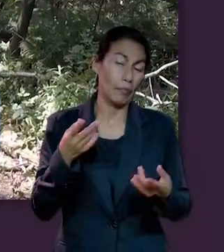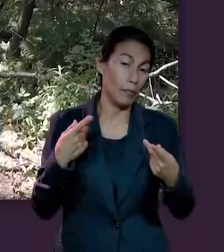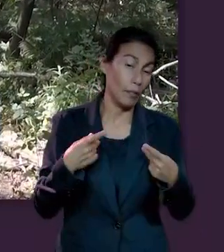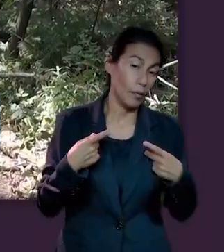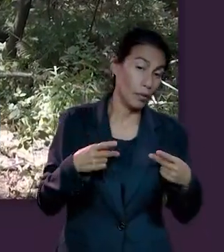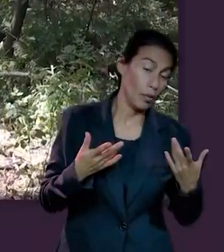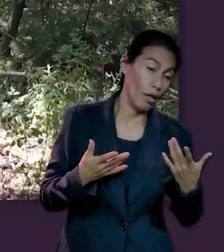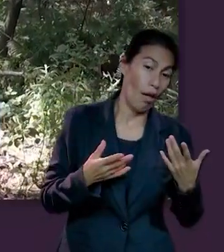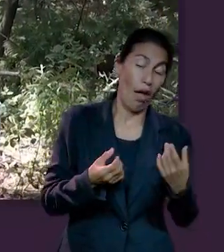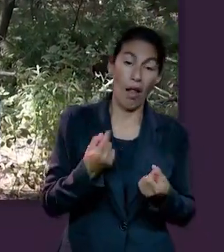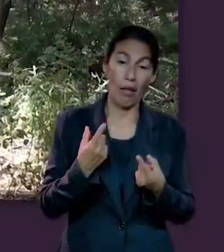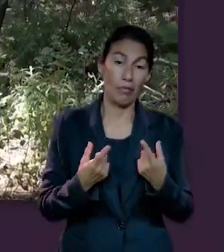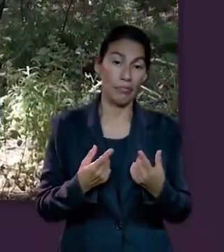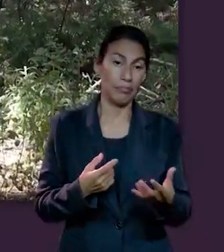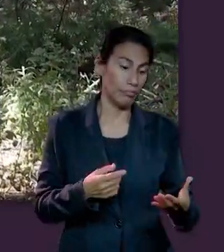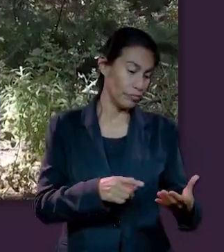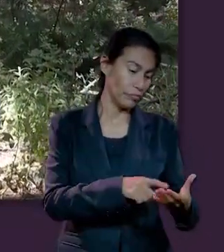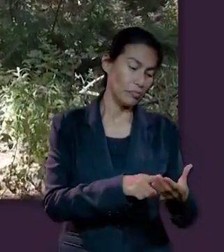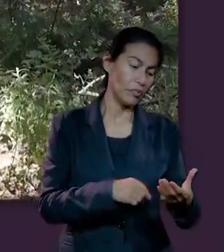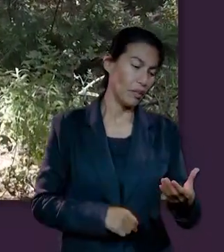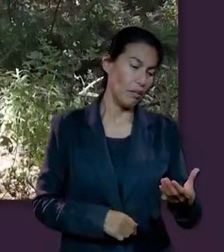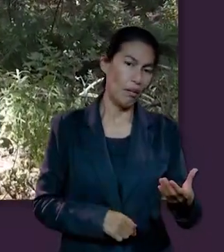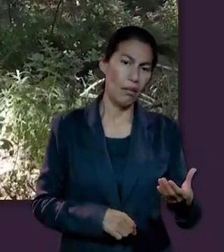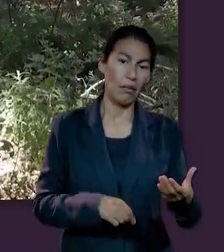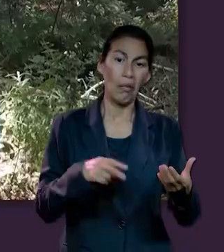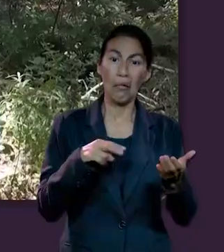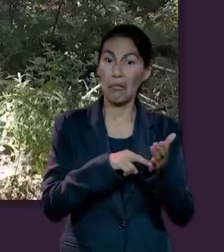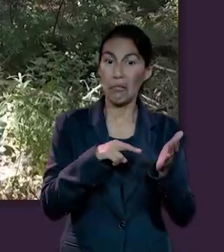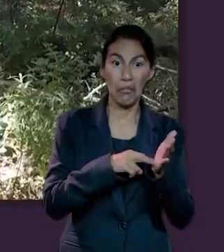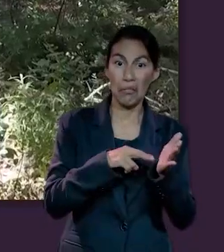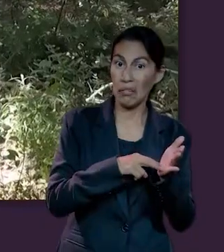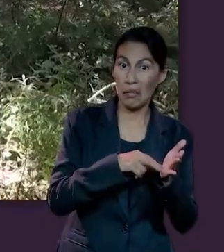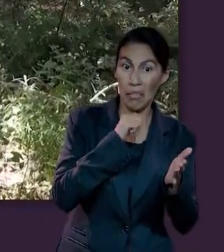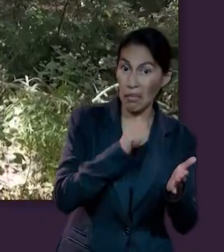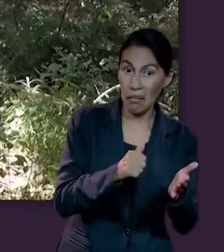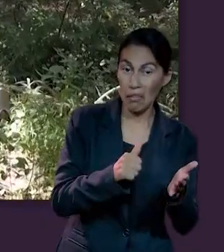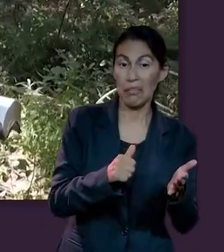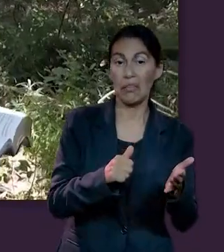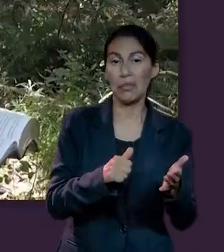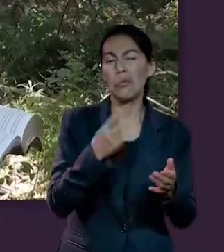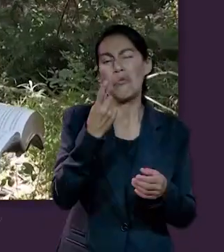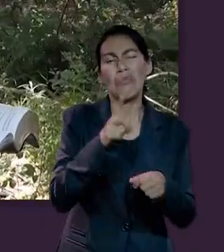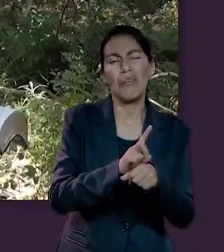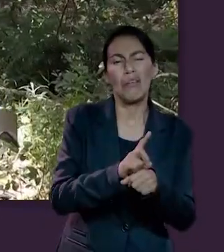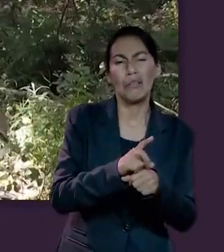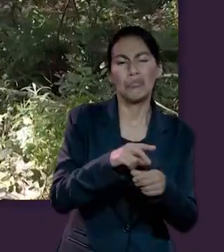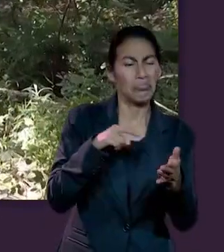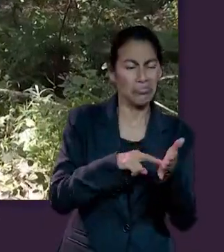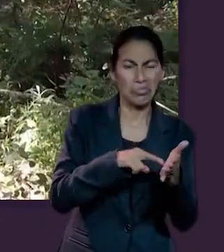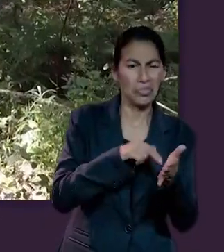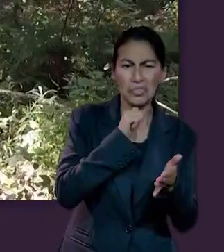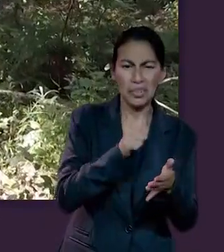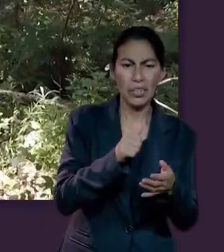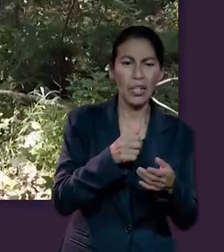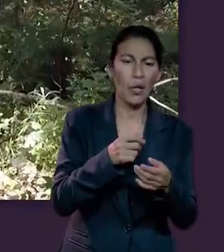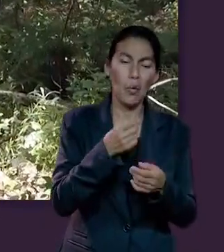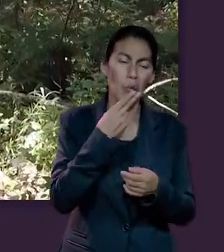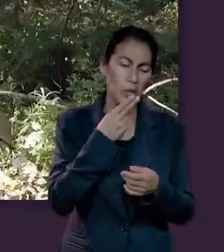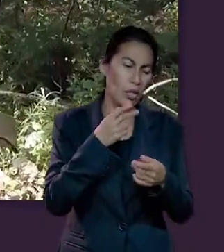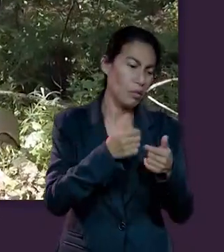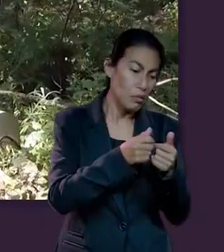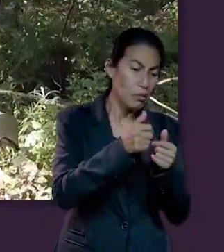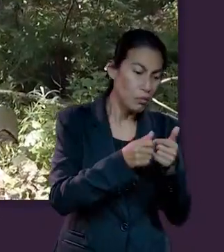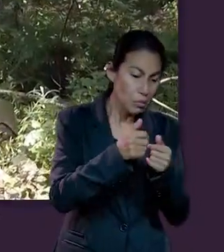¿Qué pasa cuando un aparato de estos lo dejamos sin conectar varios días y está suce? Es más, un día y está